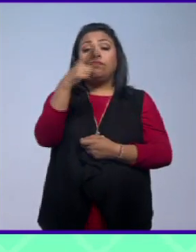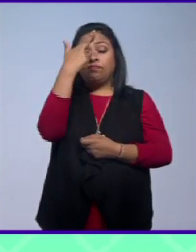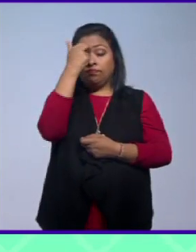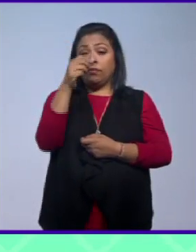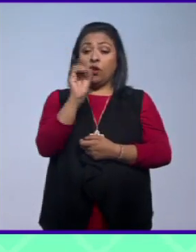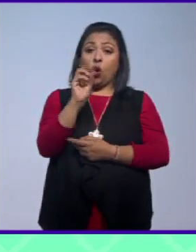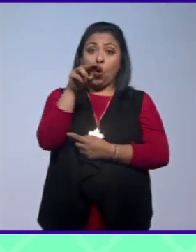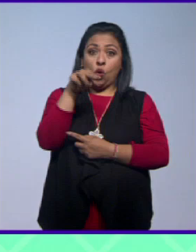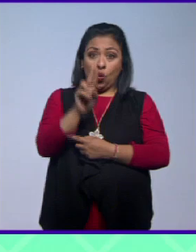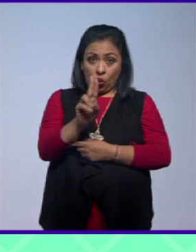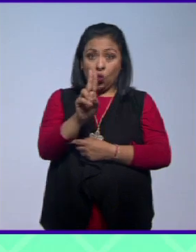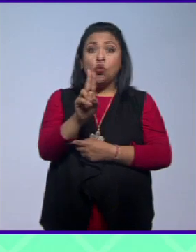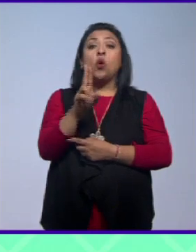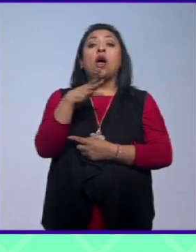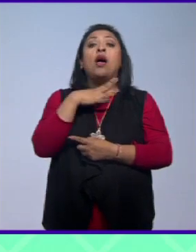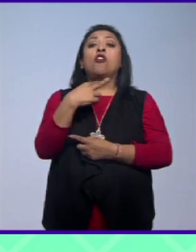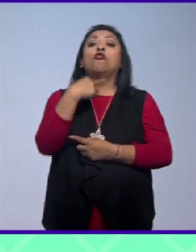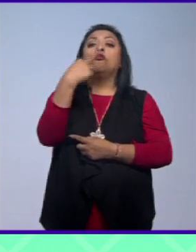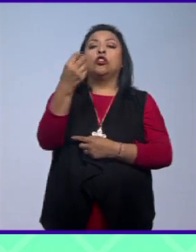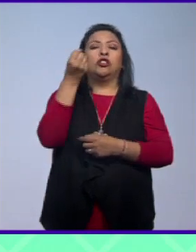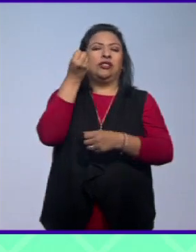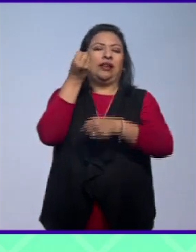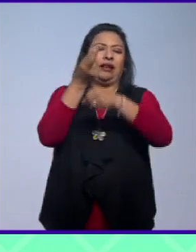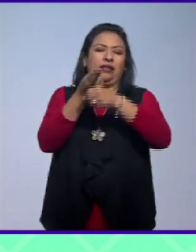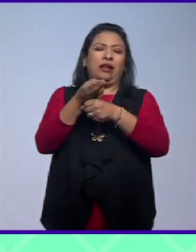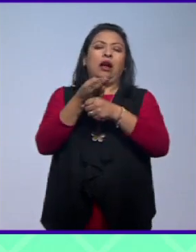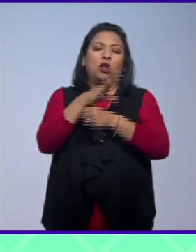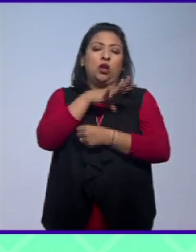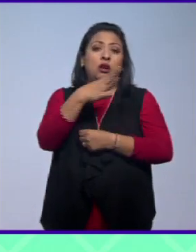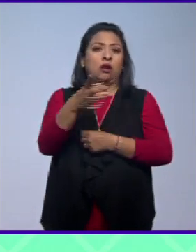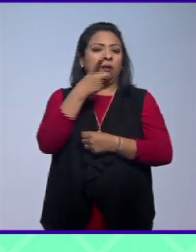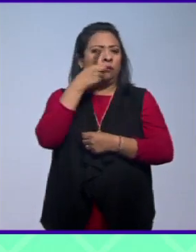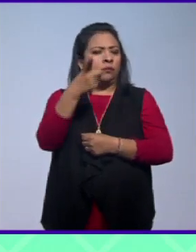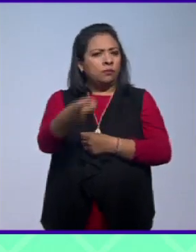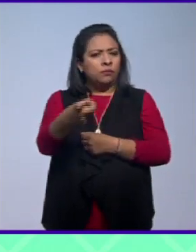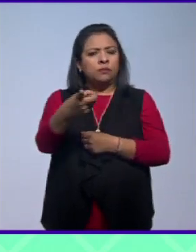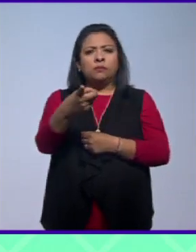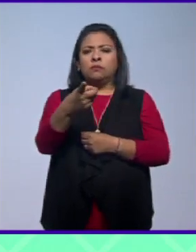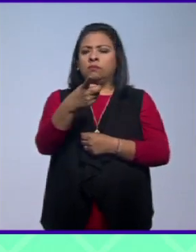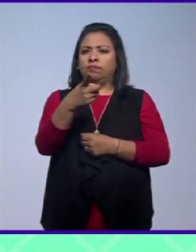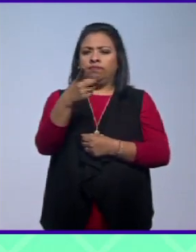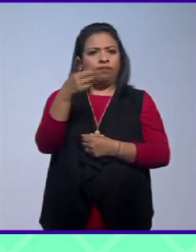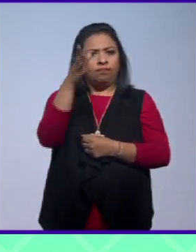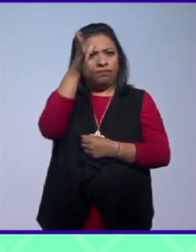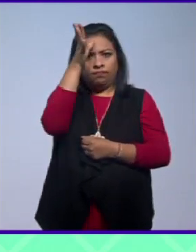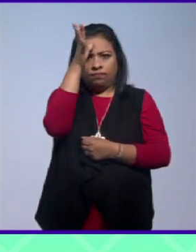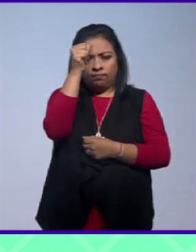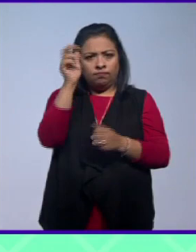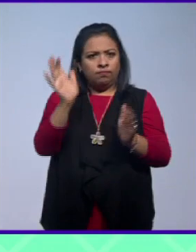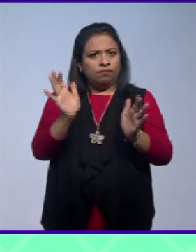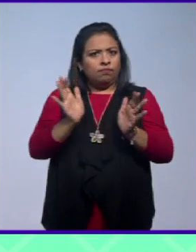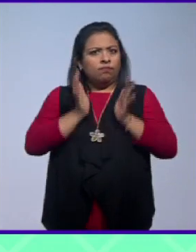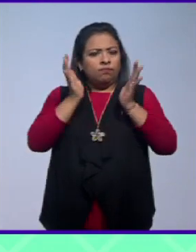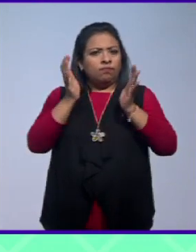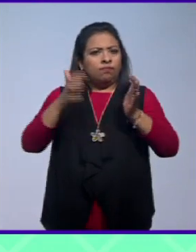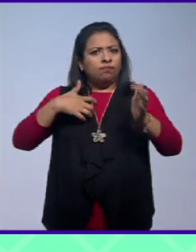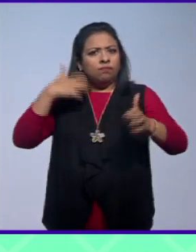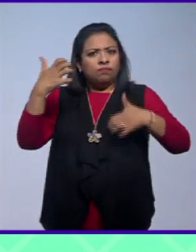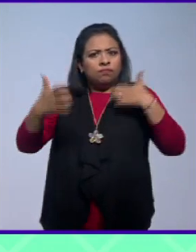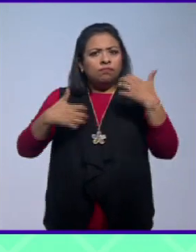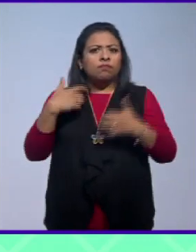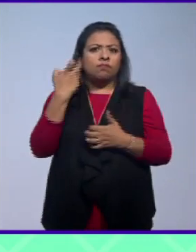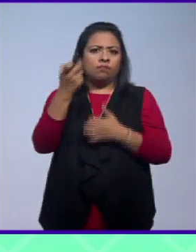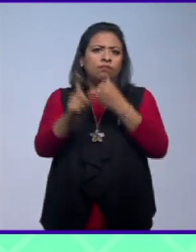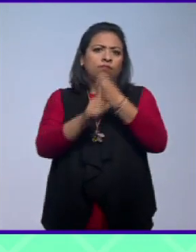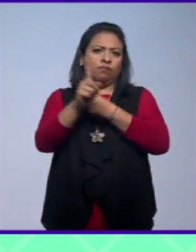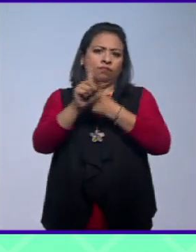Naciones Unidas en voz de su secretario general han manifestado su descontento, su sorpresa, su indignación ante